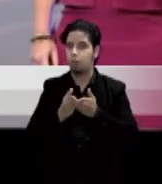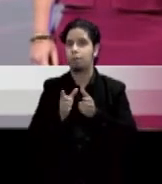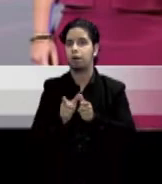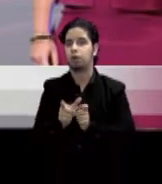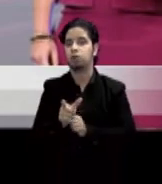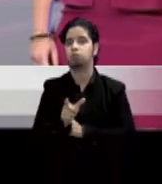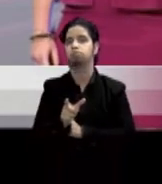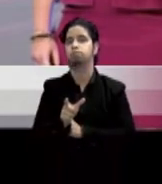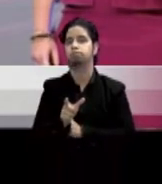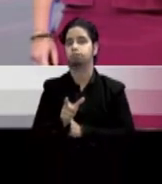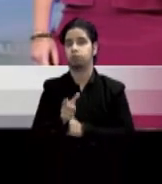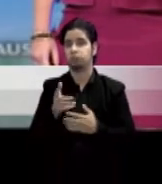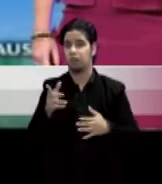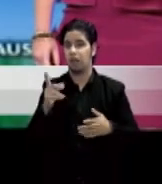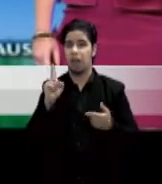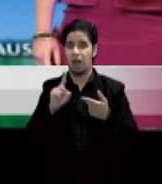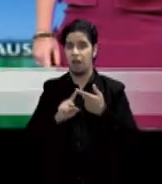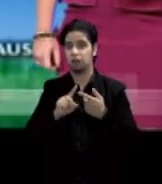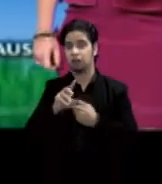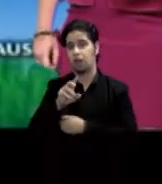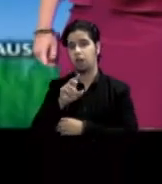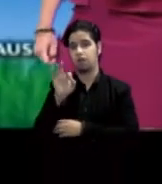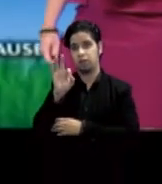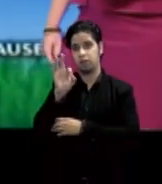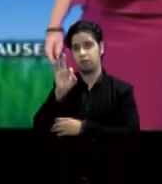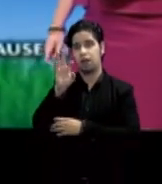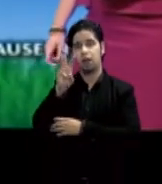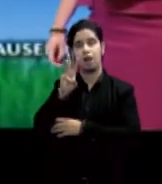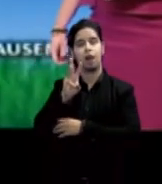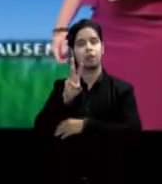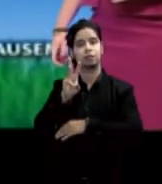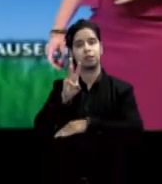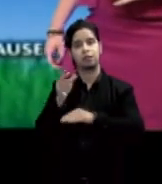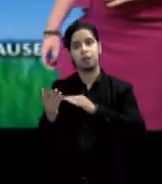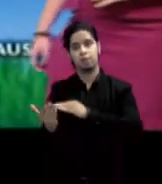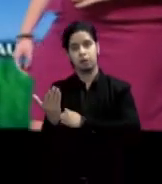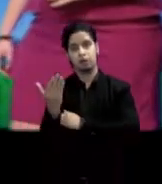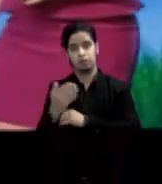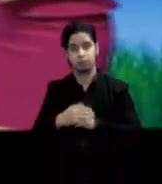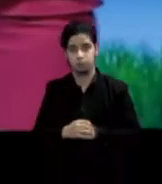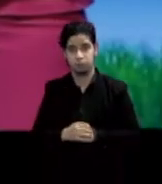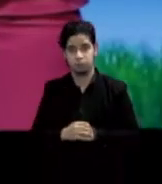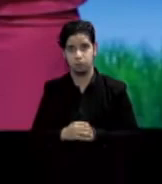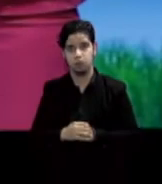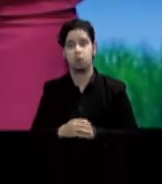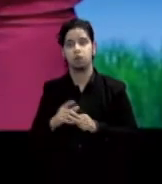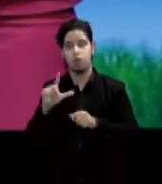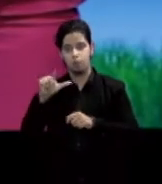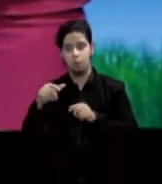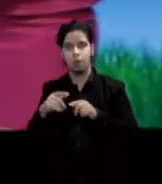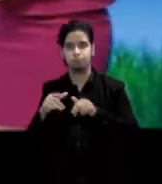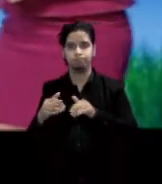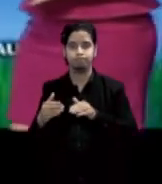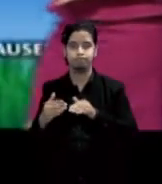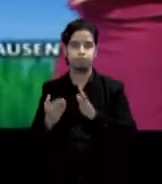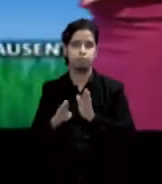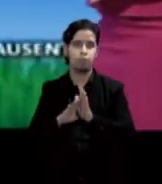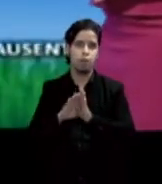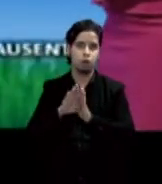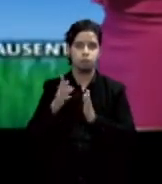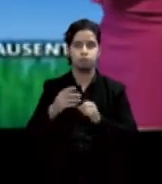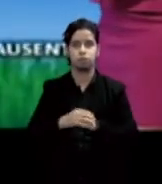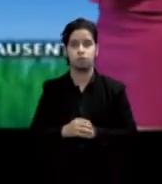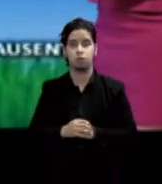a estar en efecto hasta el viernes a las seis de la mañana y eventualmente mejorarán las condiciones en el mar hoy el polen está moderado y las